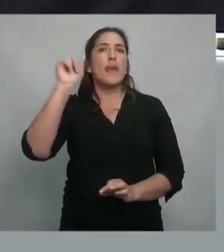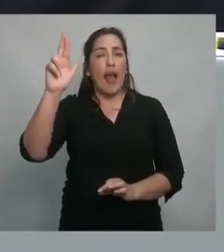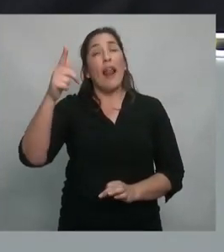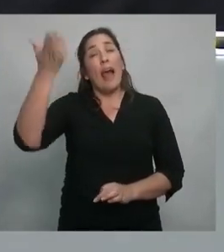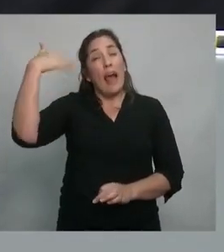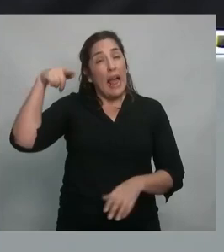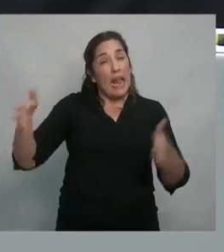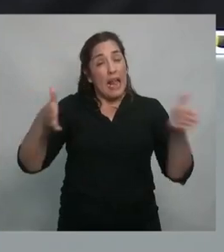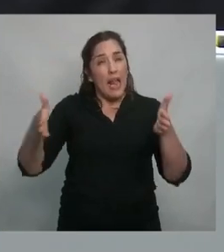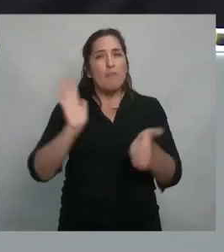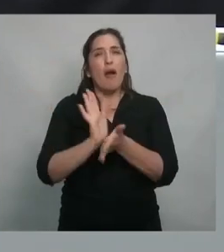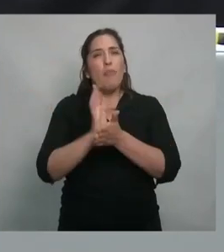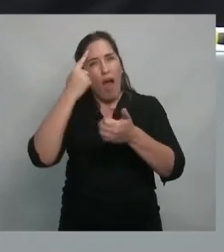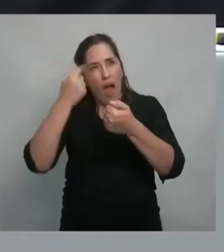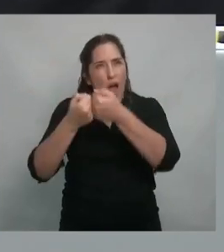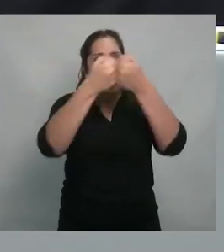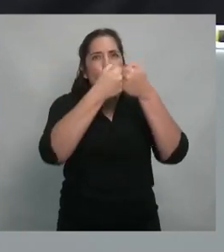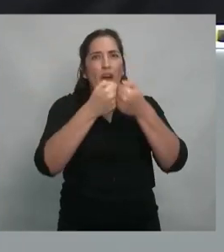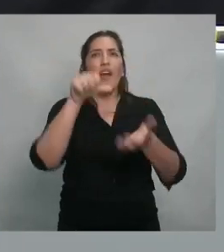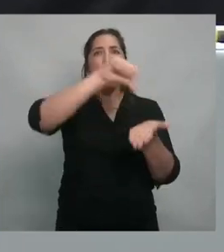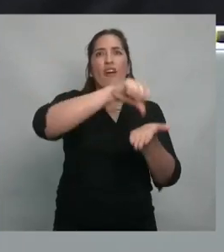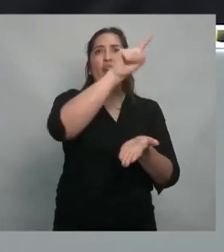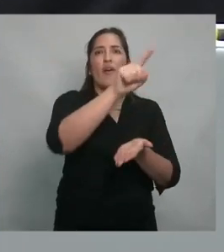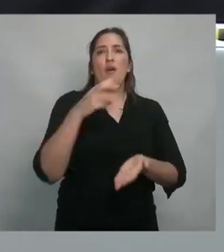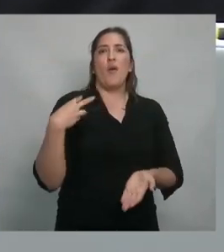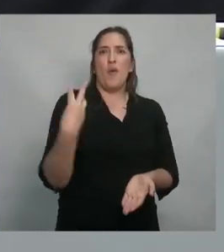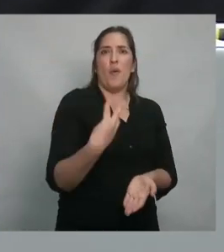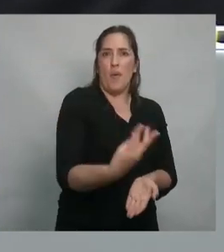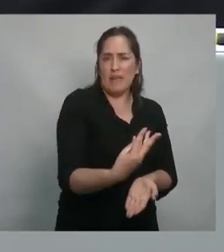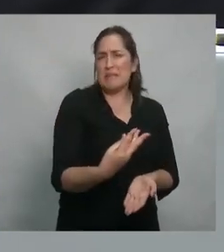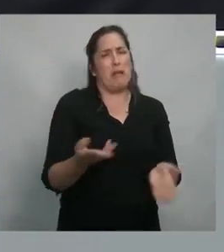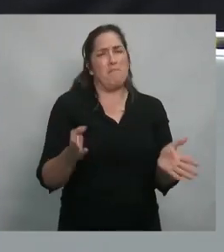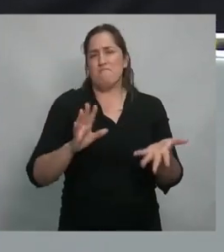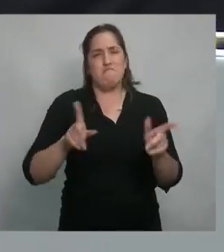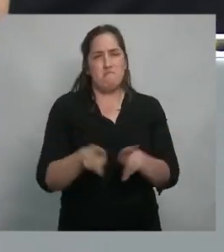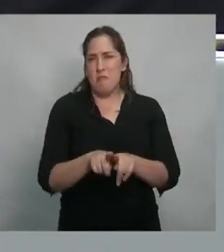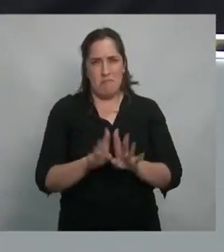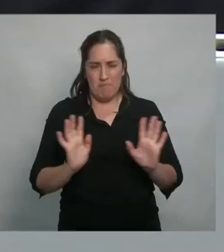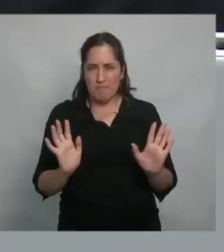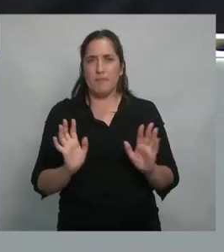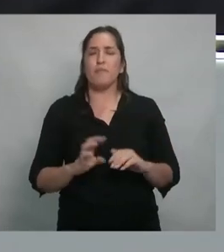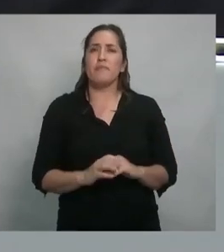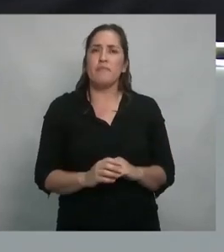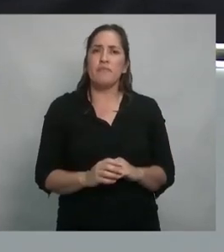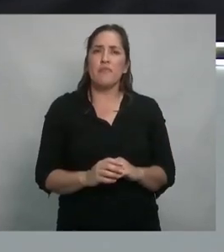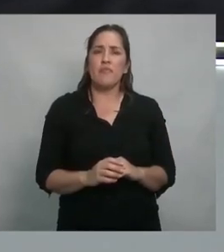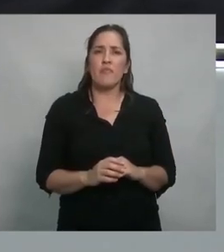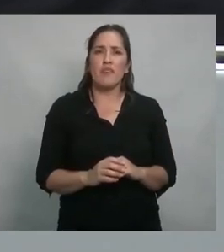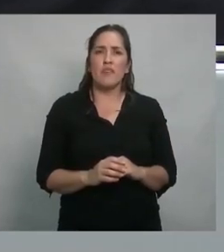en aquella etapa, pero en definitiva es lo mismo. ¿Sobre qué pivoteó